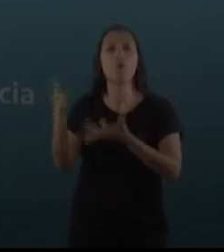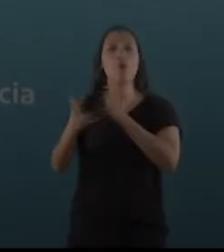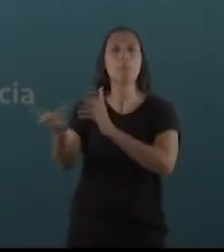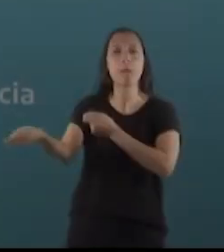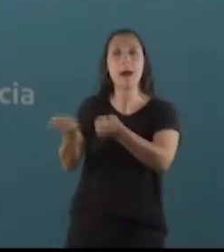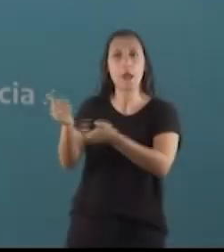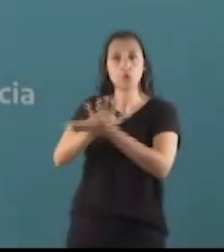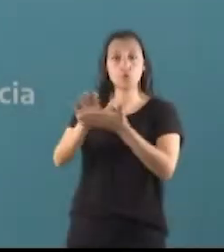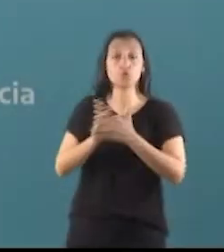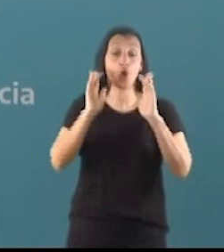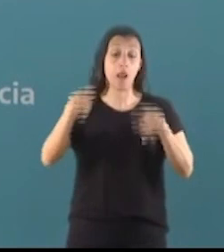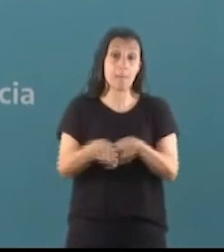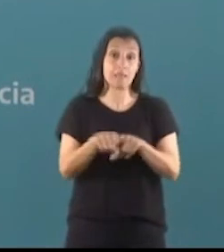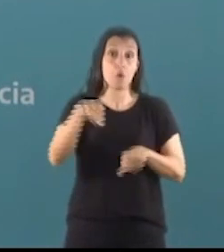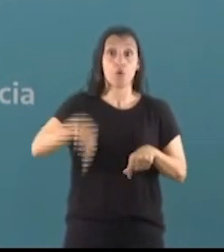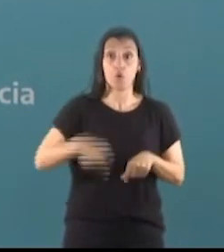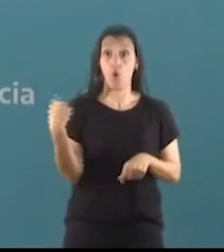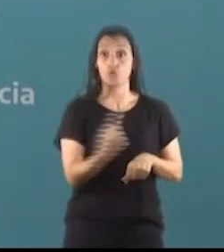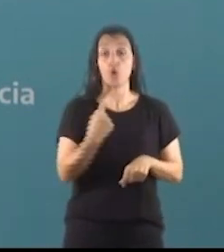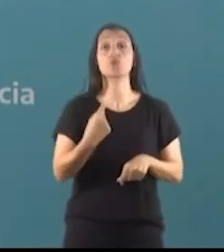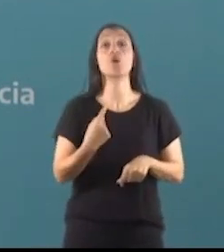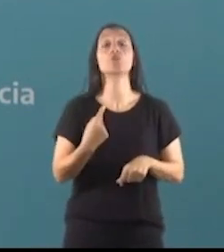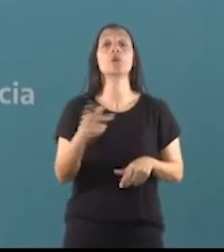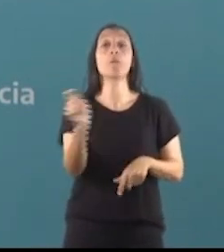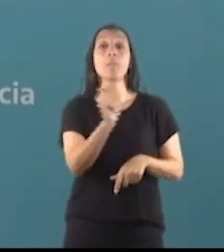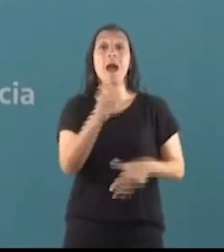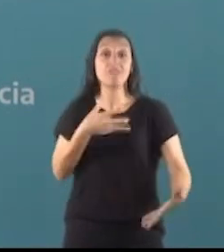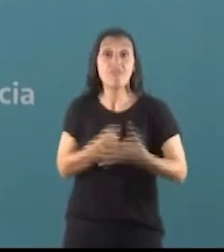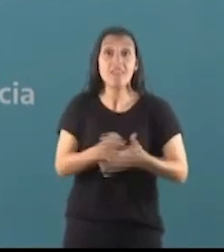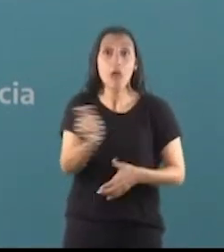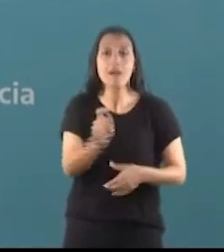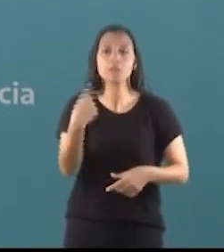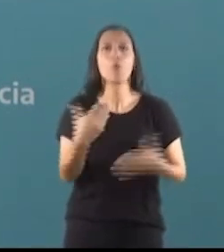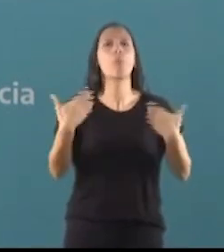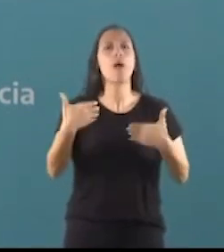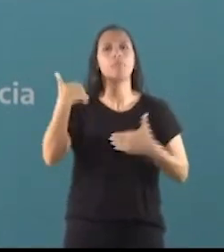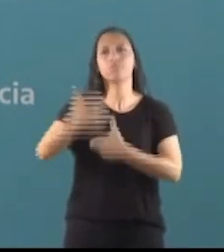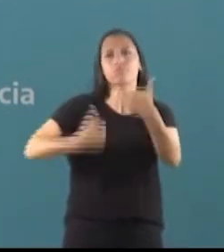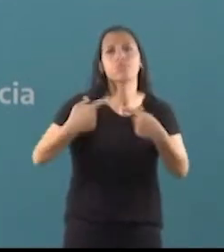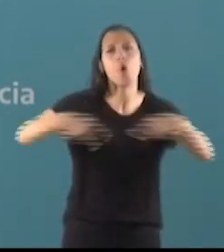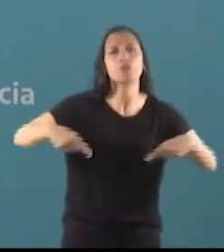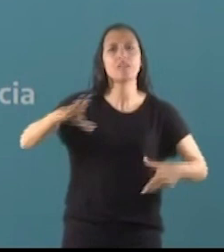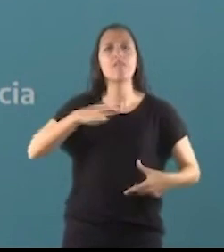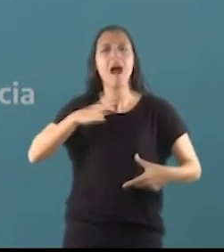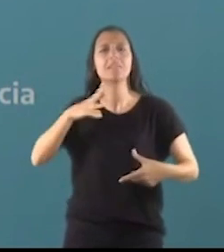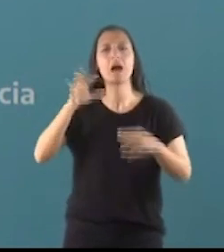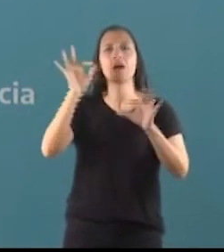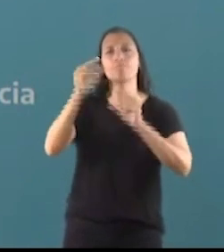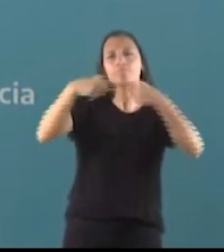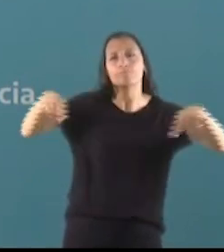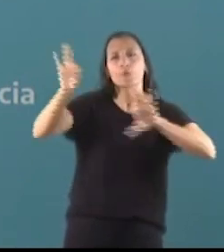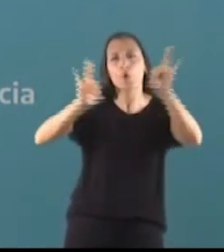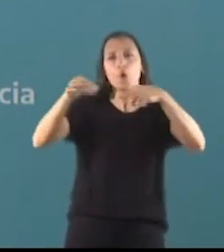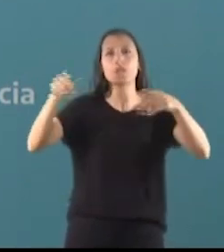que, tal como estaba previsto, antes de fin de mes podamos avanzar en los puntos que faltaba avanzar con el Fondo Monetario